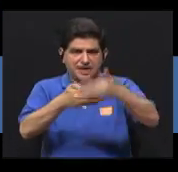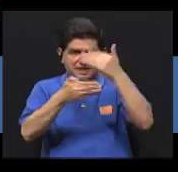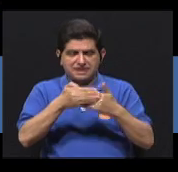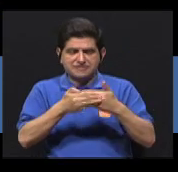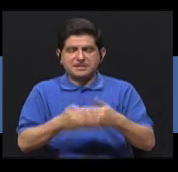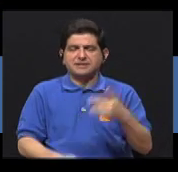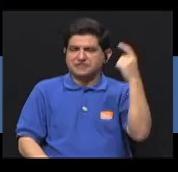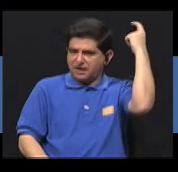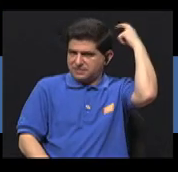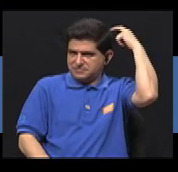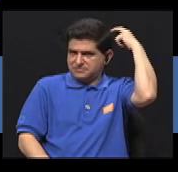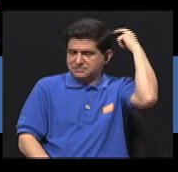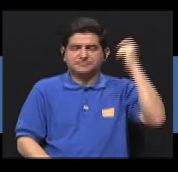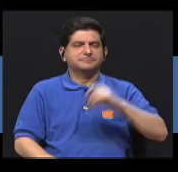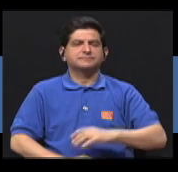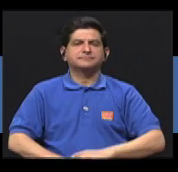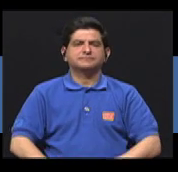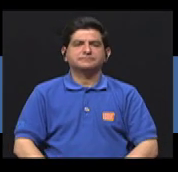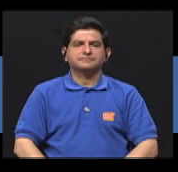parte posterior del cerebro.